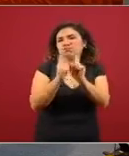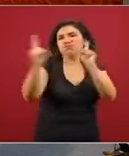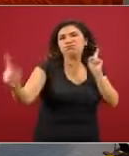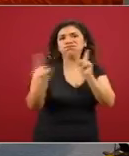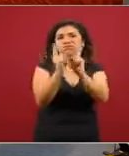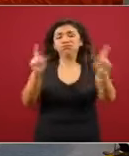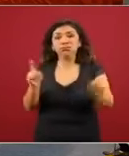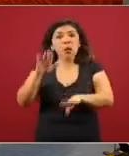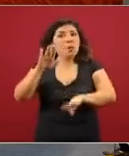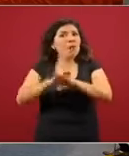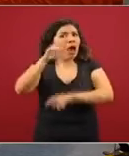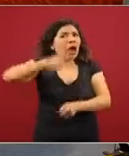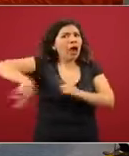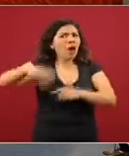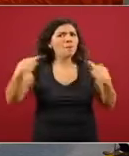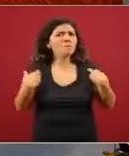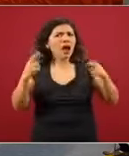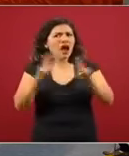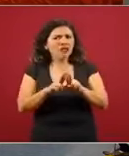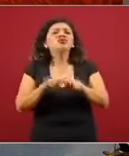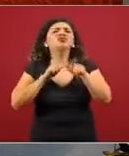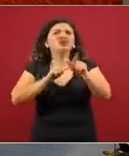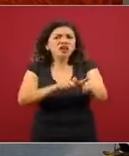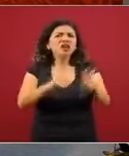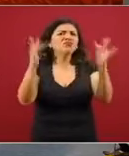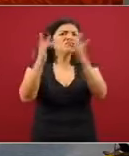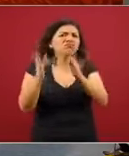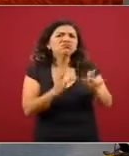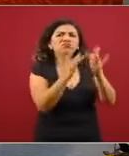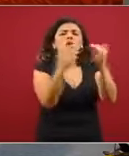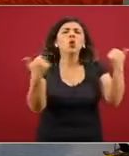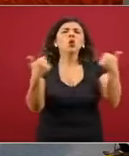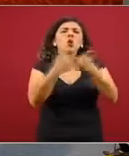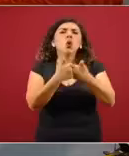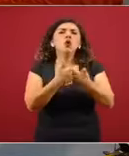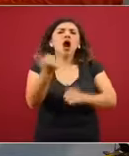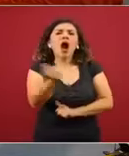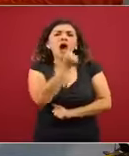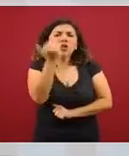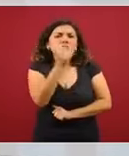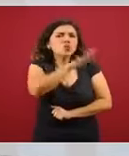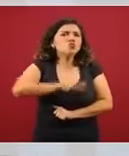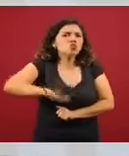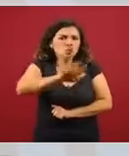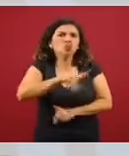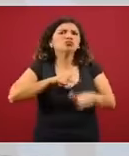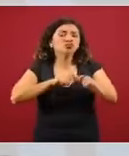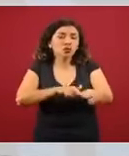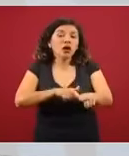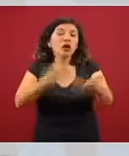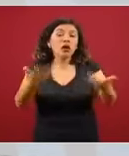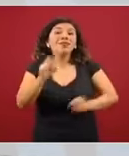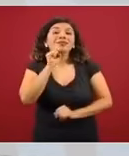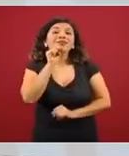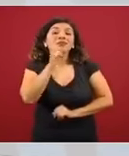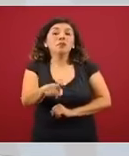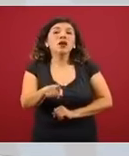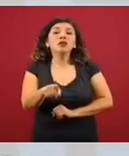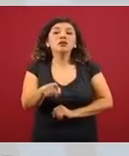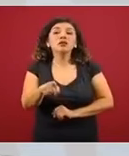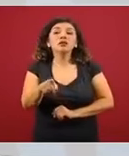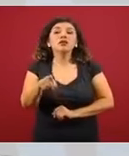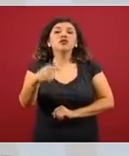de maestros mantienen la relación con las alumnas y los alumnos. Y también estamos